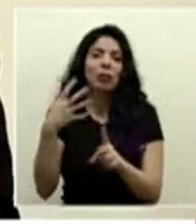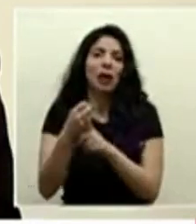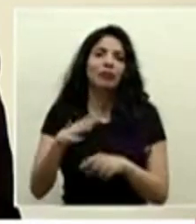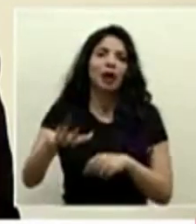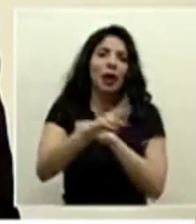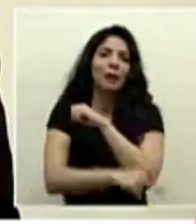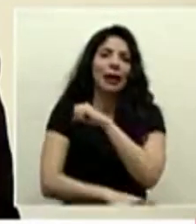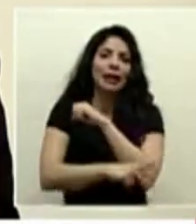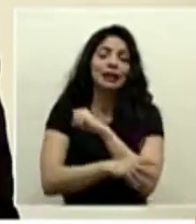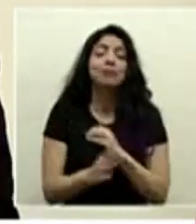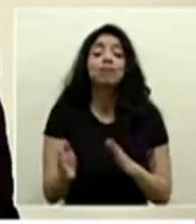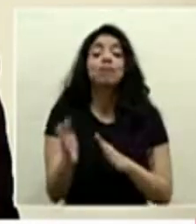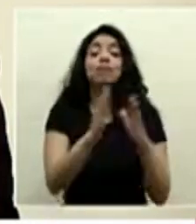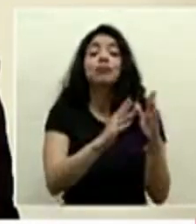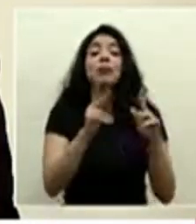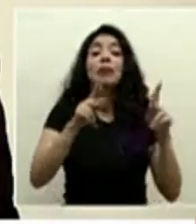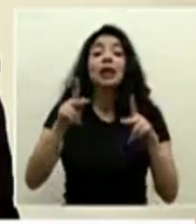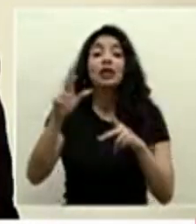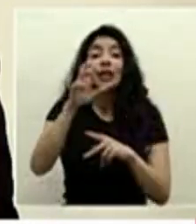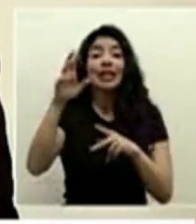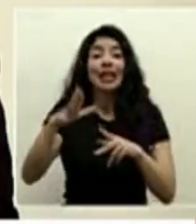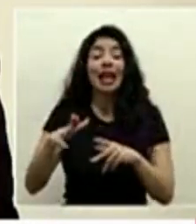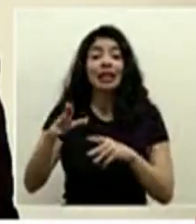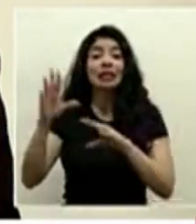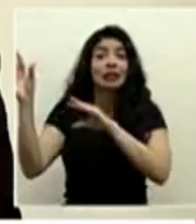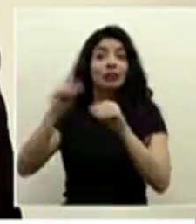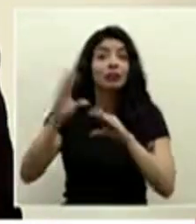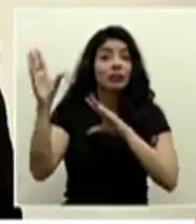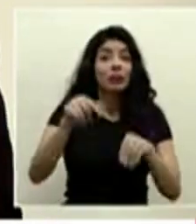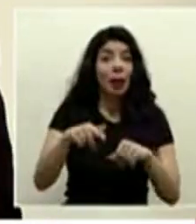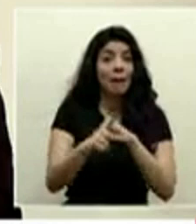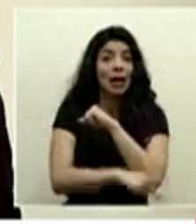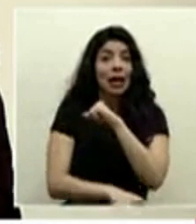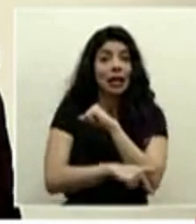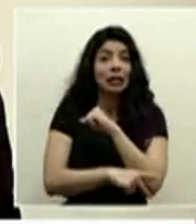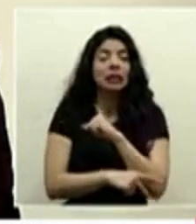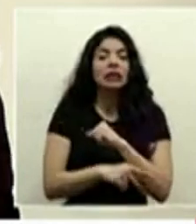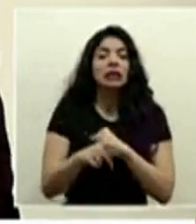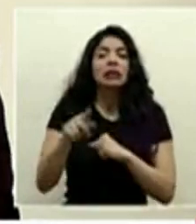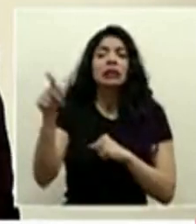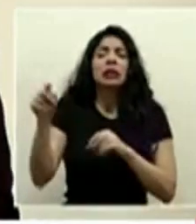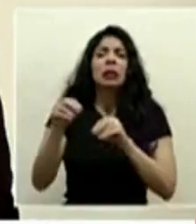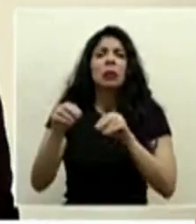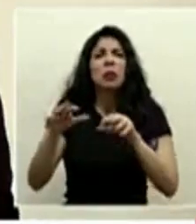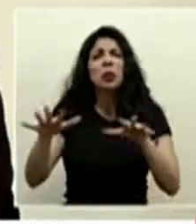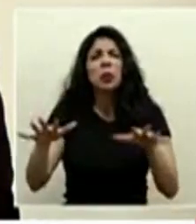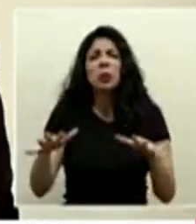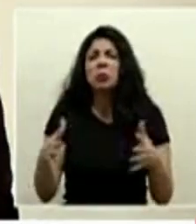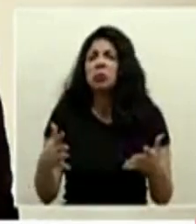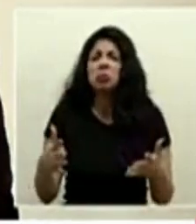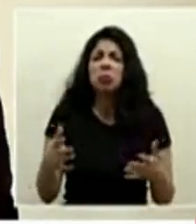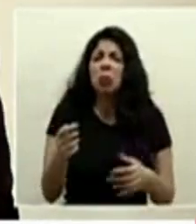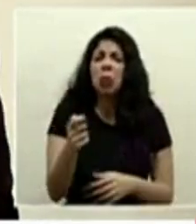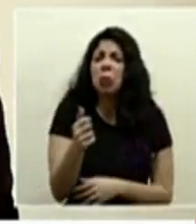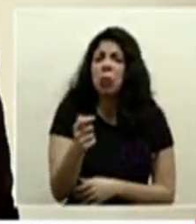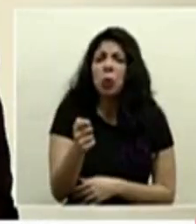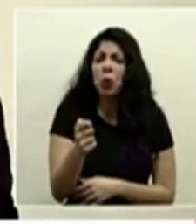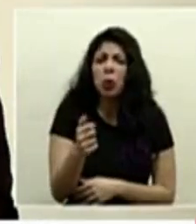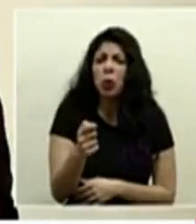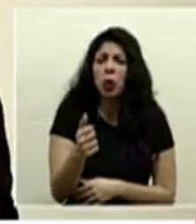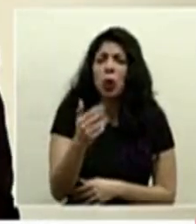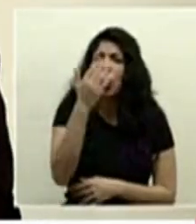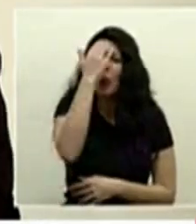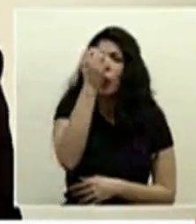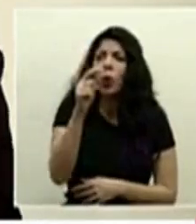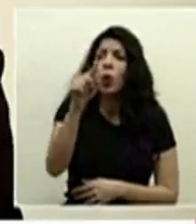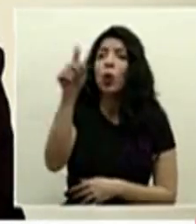país con respecto a los repatriados yo diría que es el que hayan originado transmisiones es más bien muy poquito porque